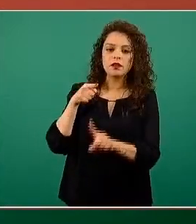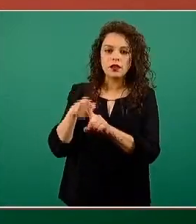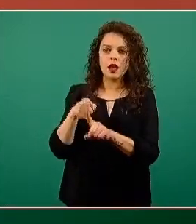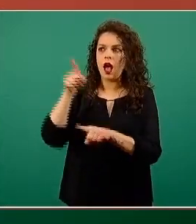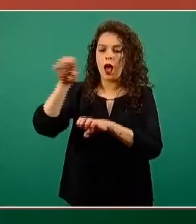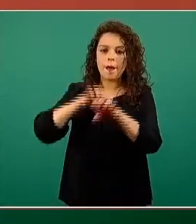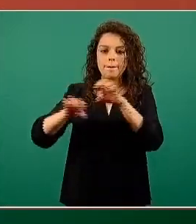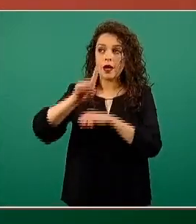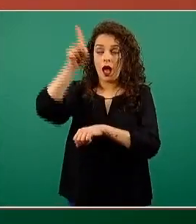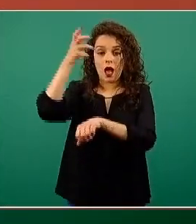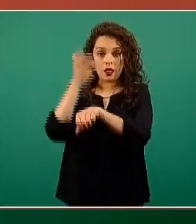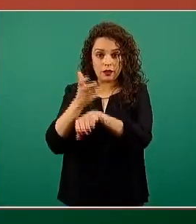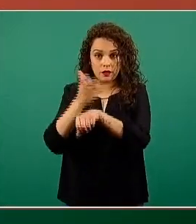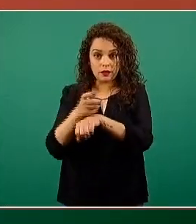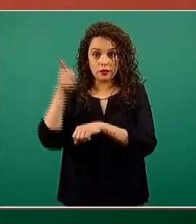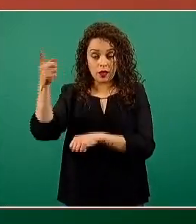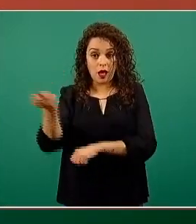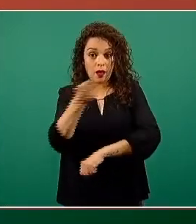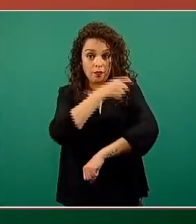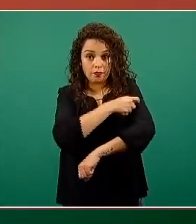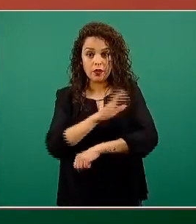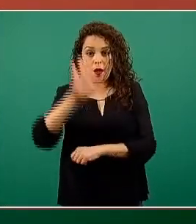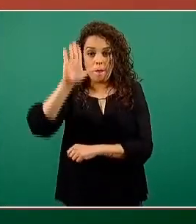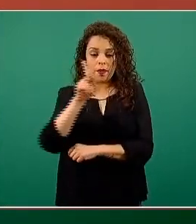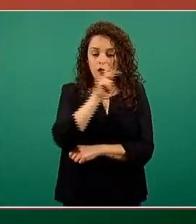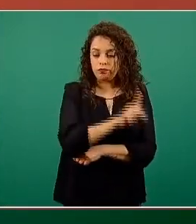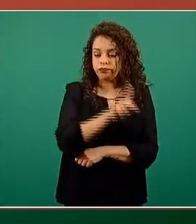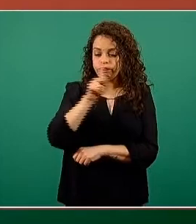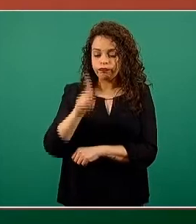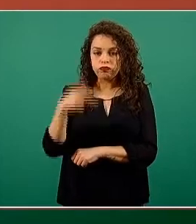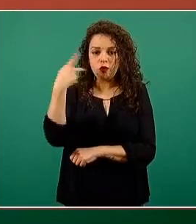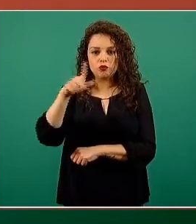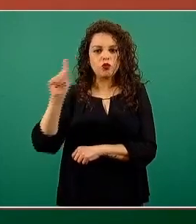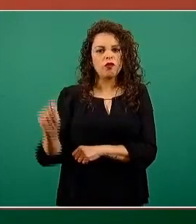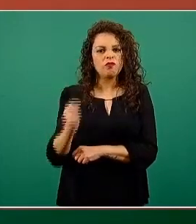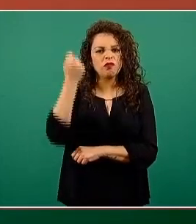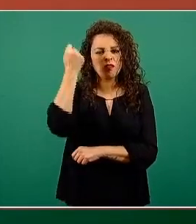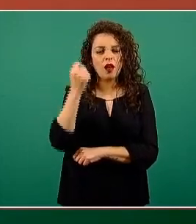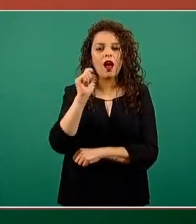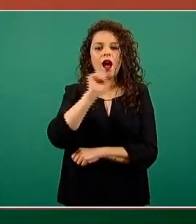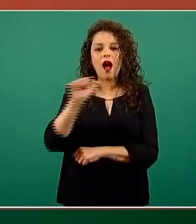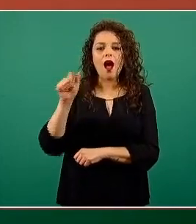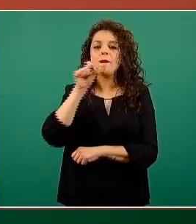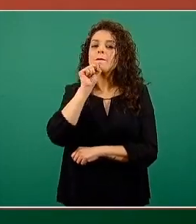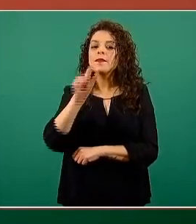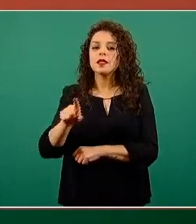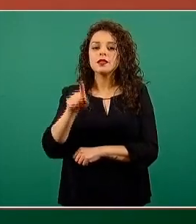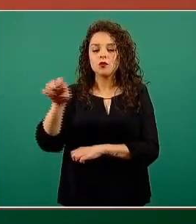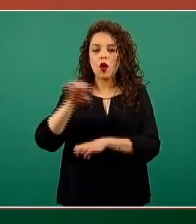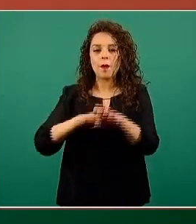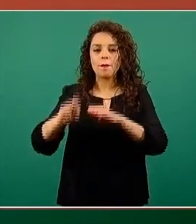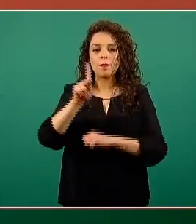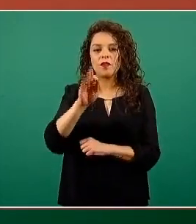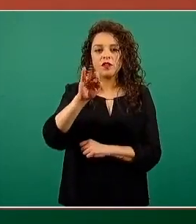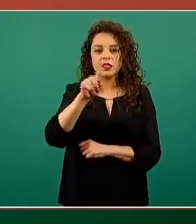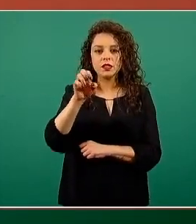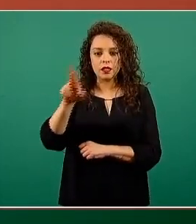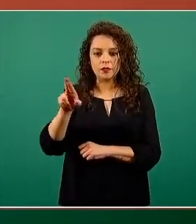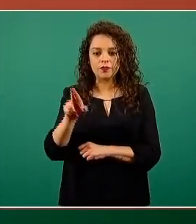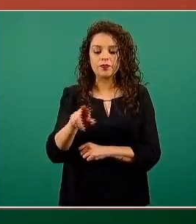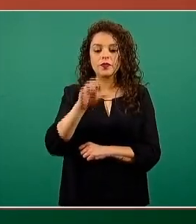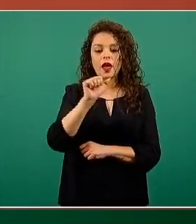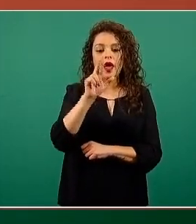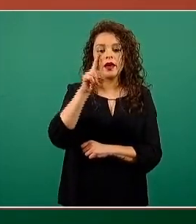una vacuna cuya tecnología es semejante a la de Pfizer-BioNTech. Es una vacuna basada en RNA mensajero, ARN